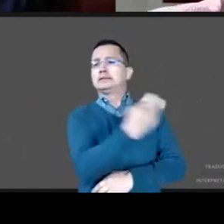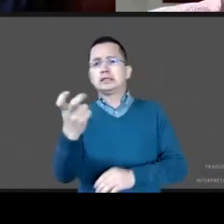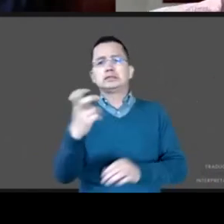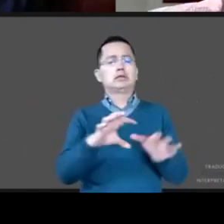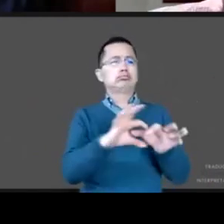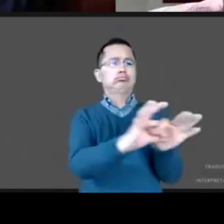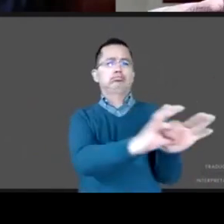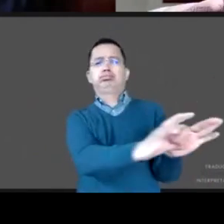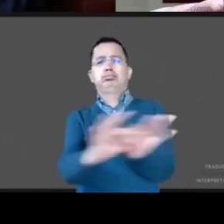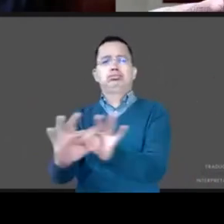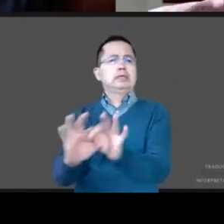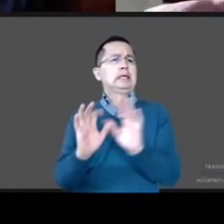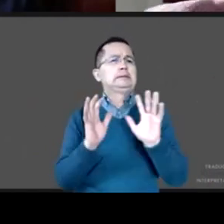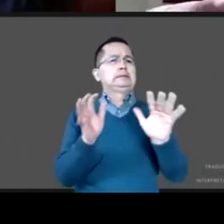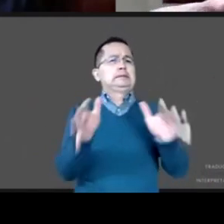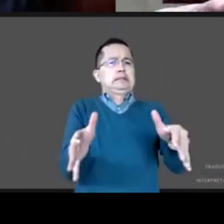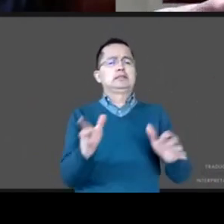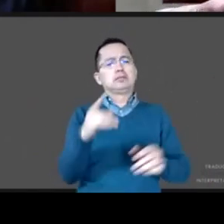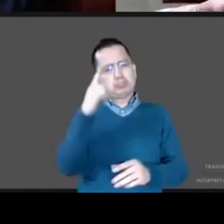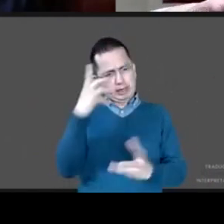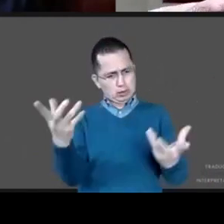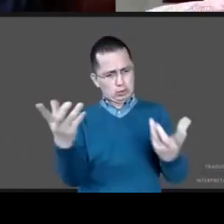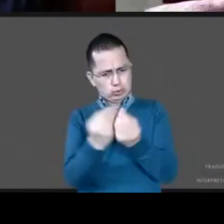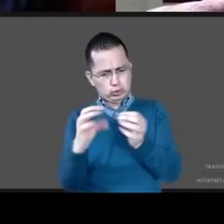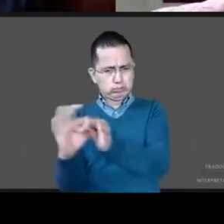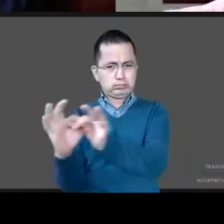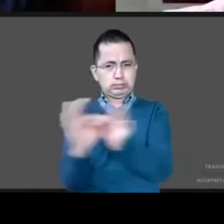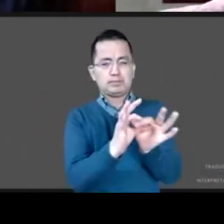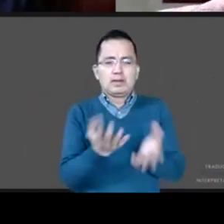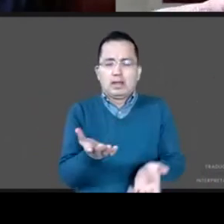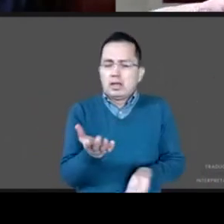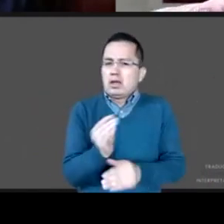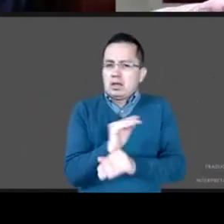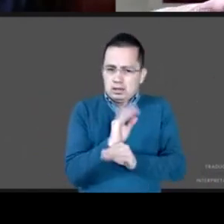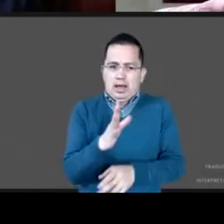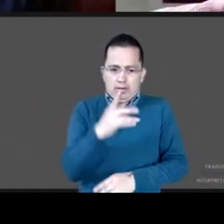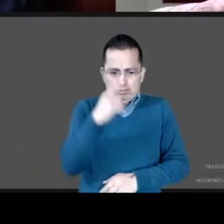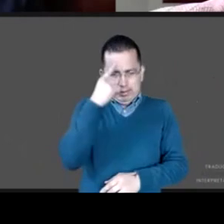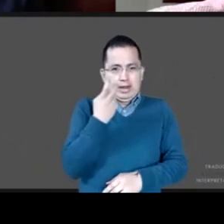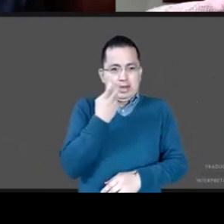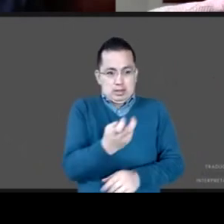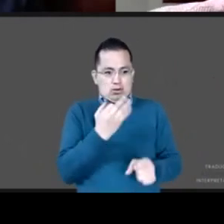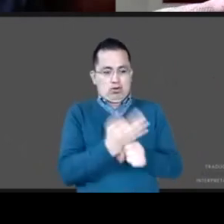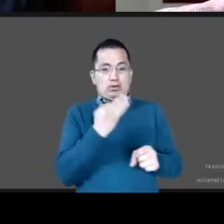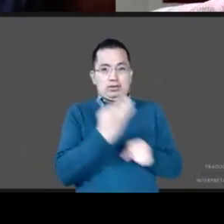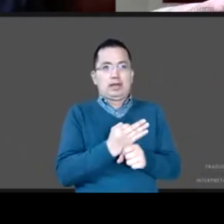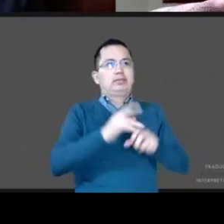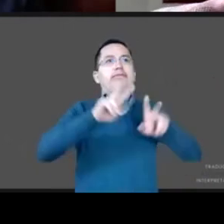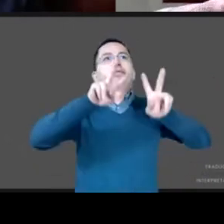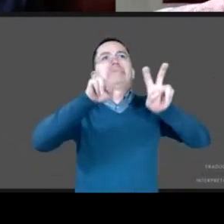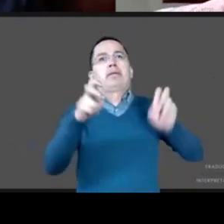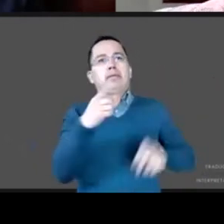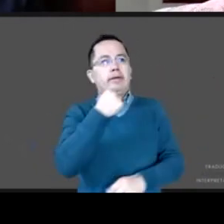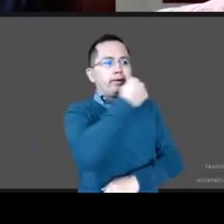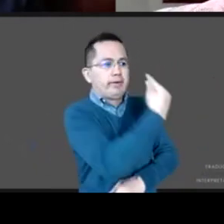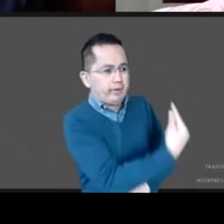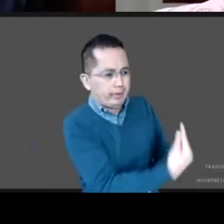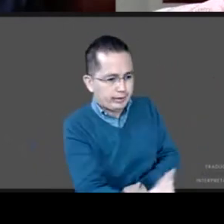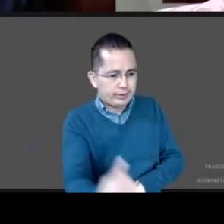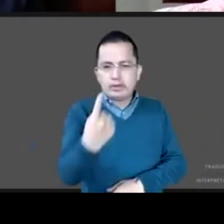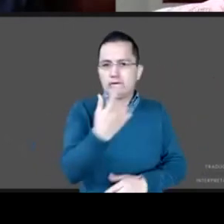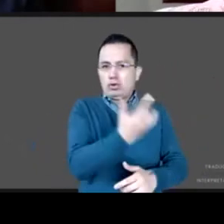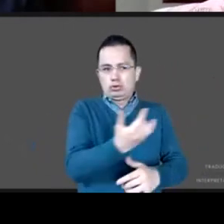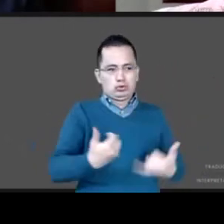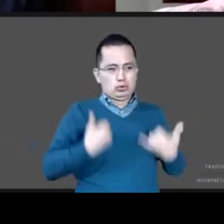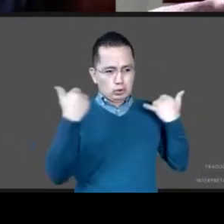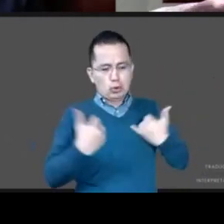estos minutos, el reto tan mayúsculo como muchísimas vertientes y variables que enfrentan a nuestra niñez, niñas,